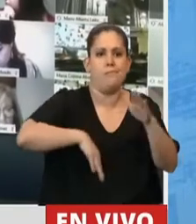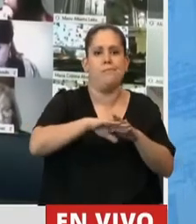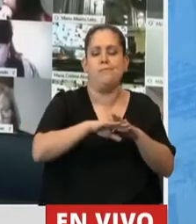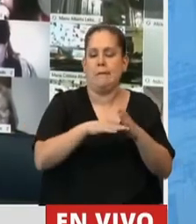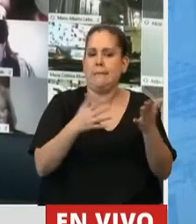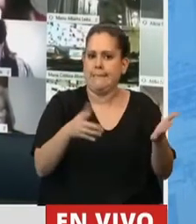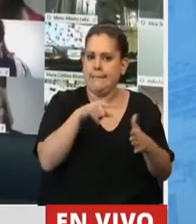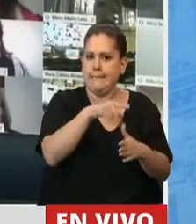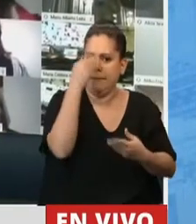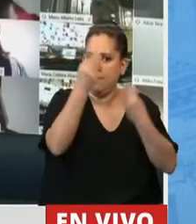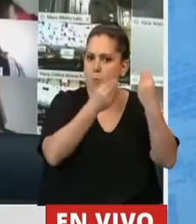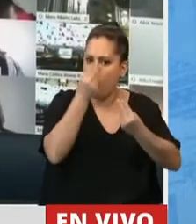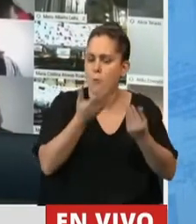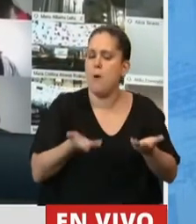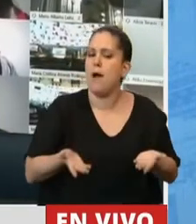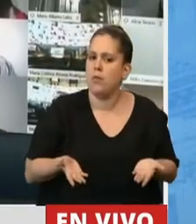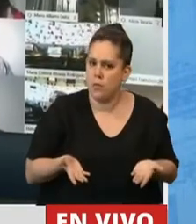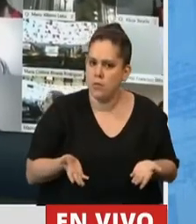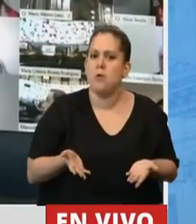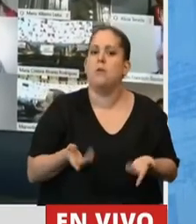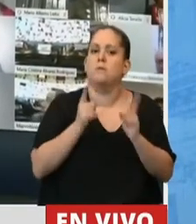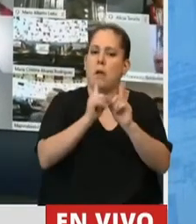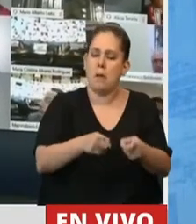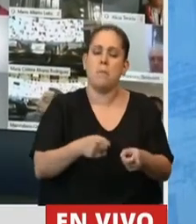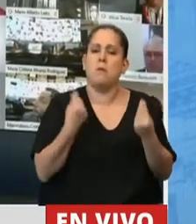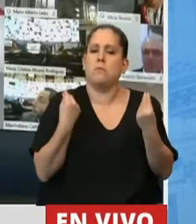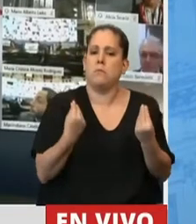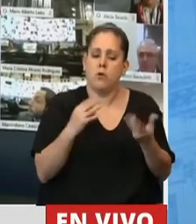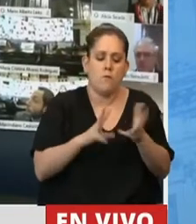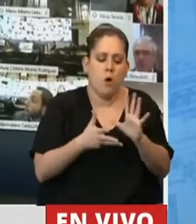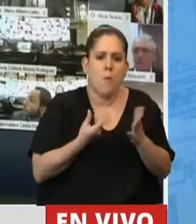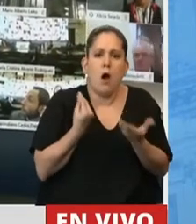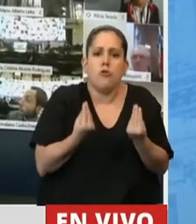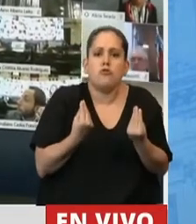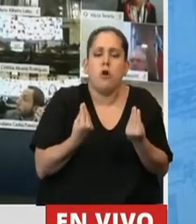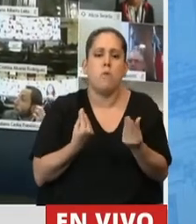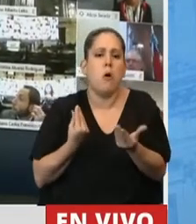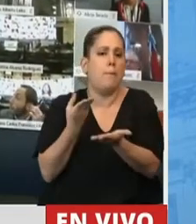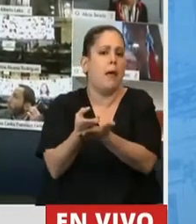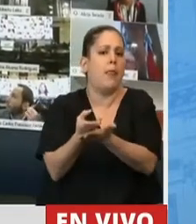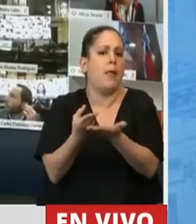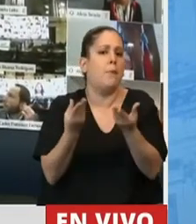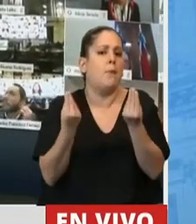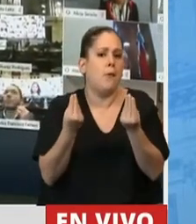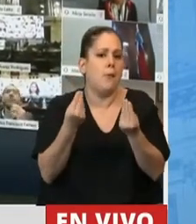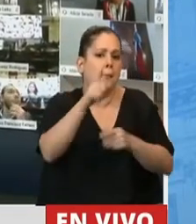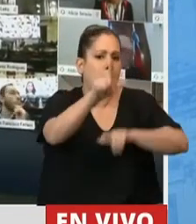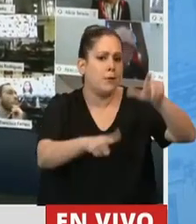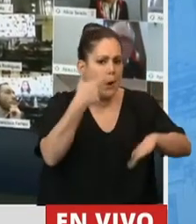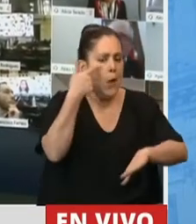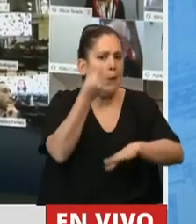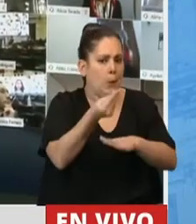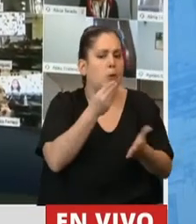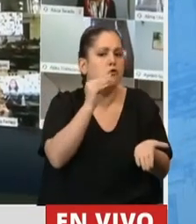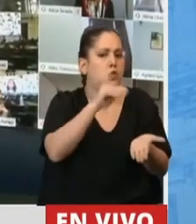Y nos preocupa también cómo le podemos pedir en este momento, en este contexto, a los chubutenses